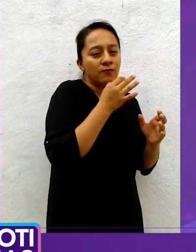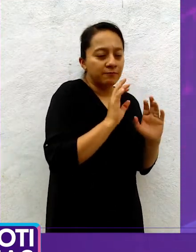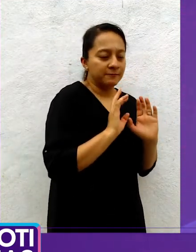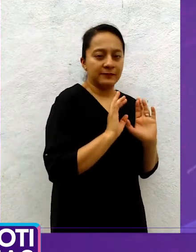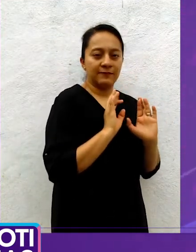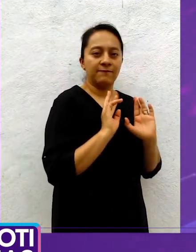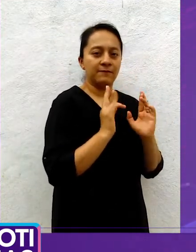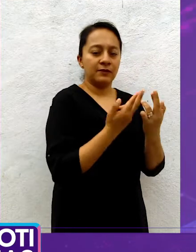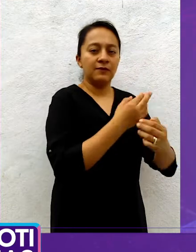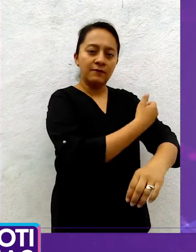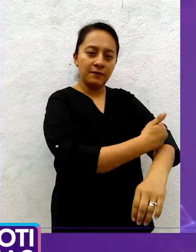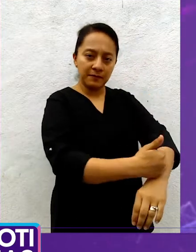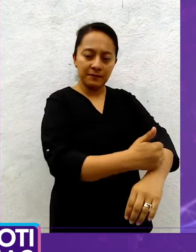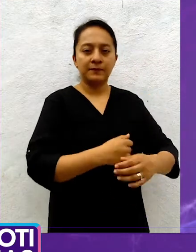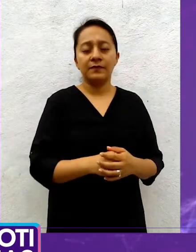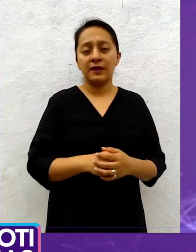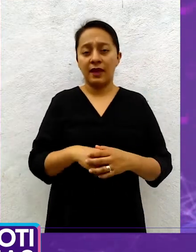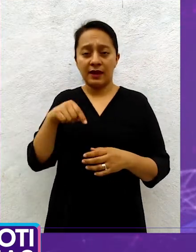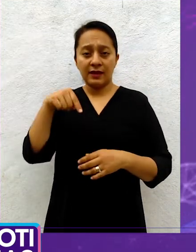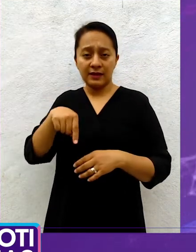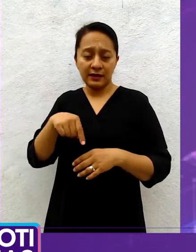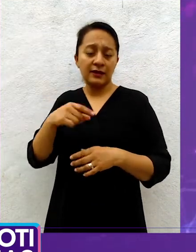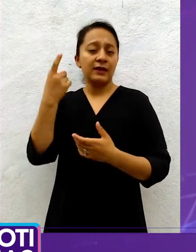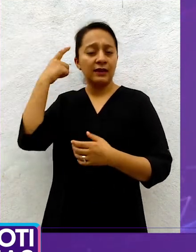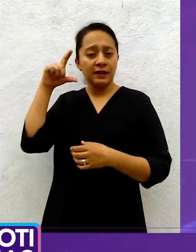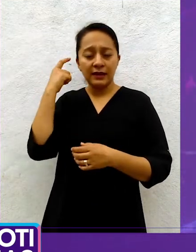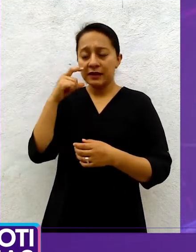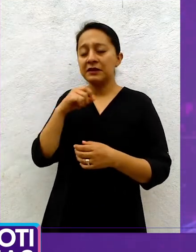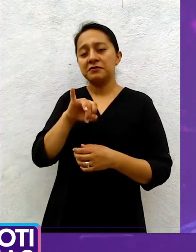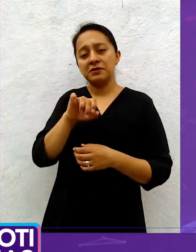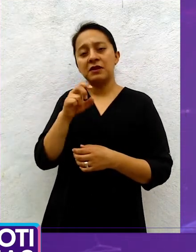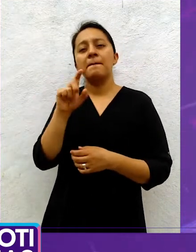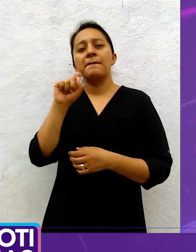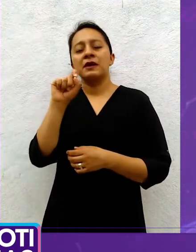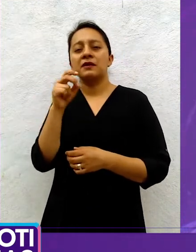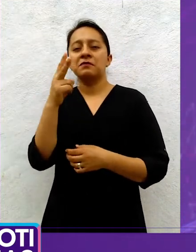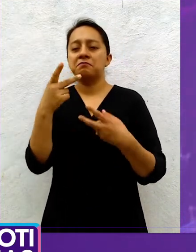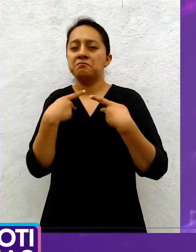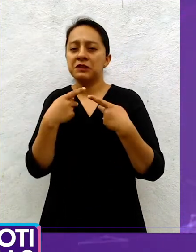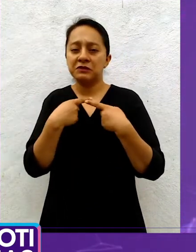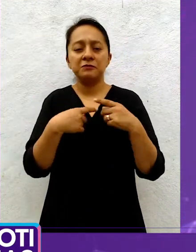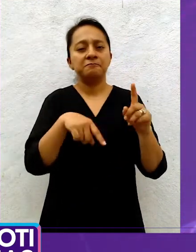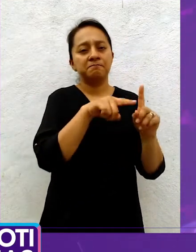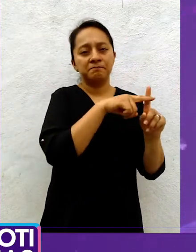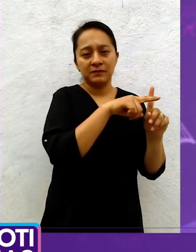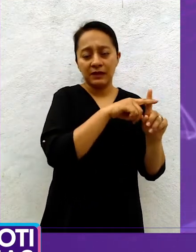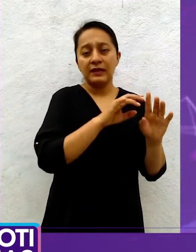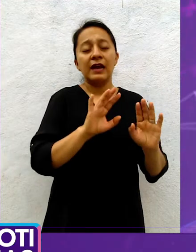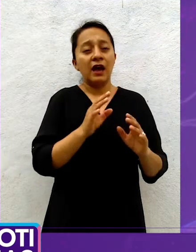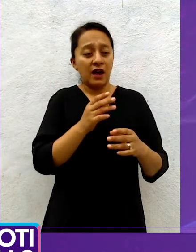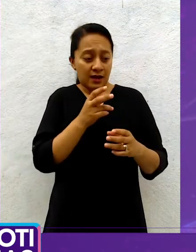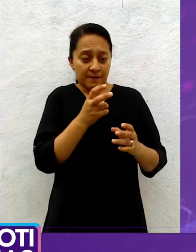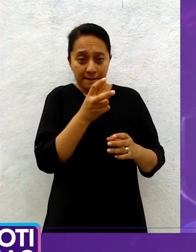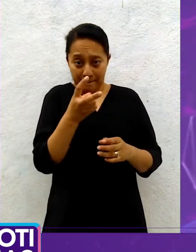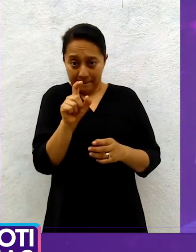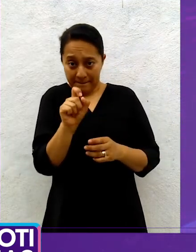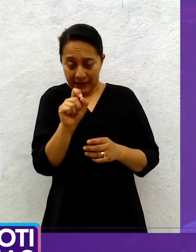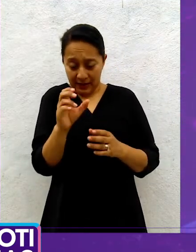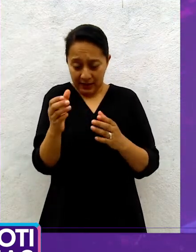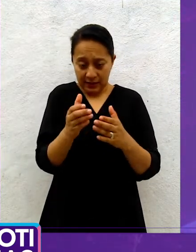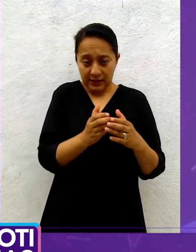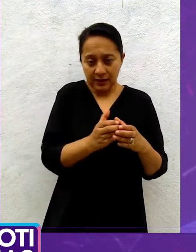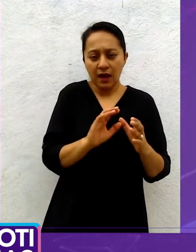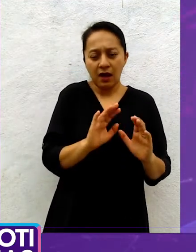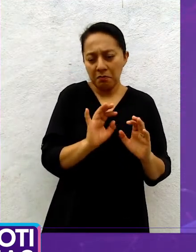También se han presentado tres casos graves que reciben apoyo de ventilador, dos de